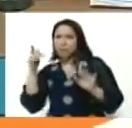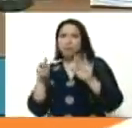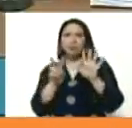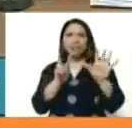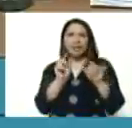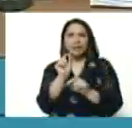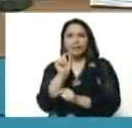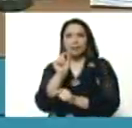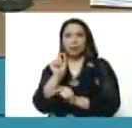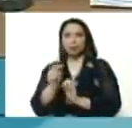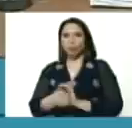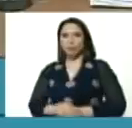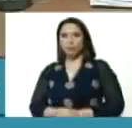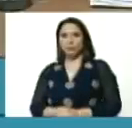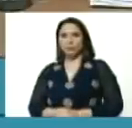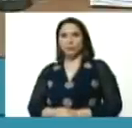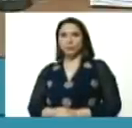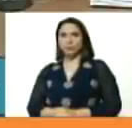segundos.